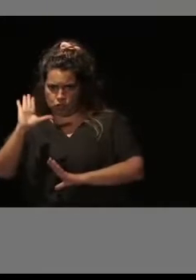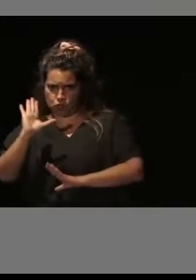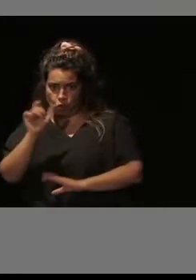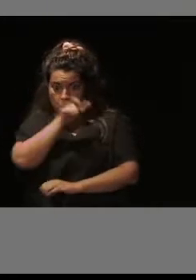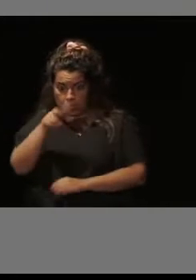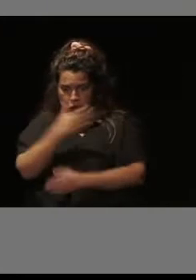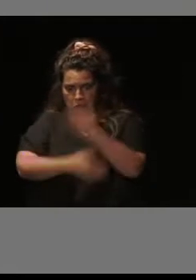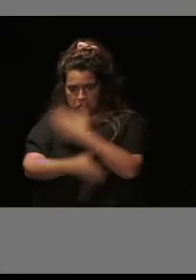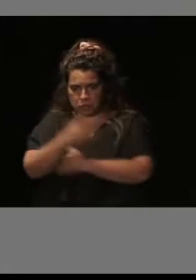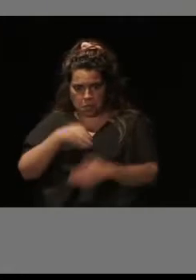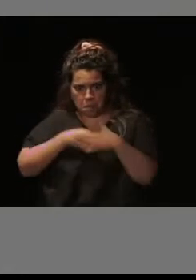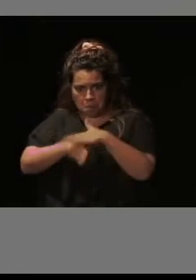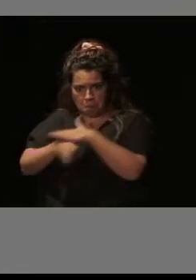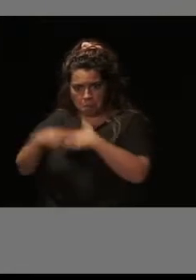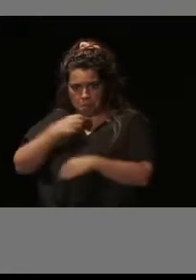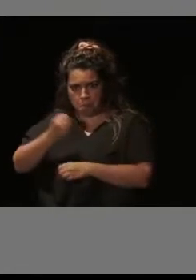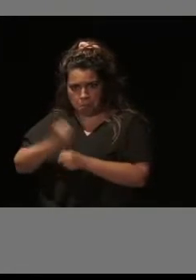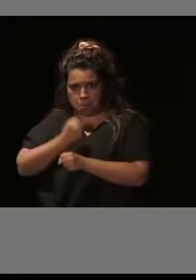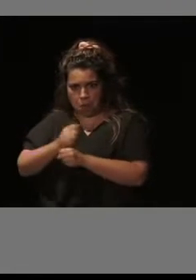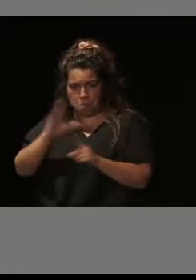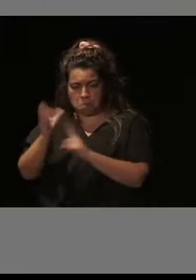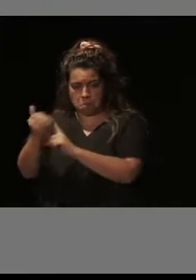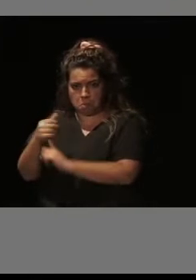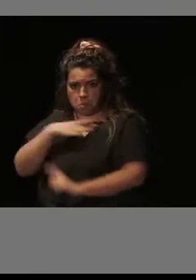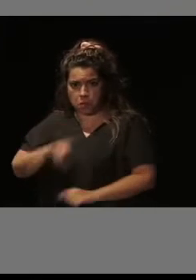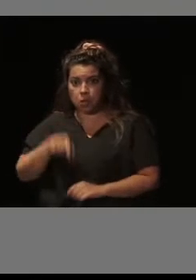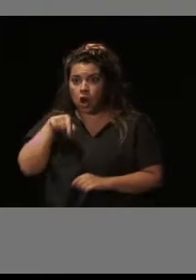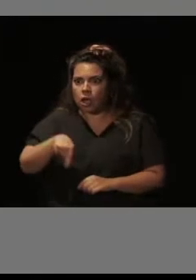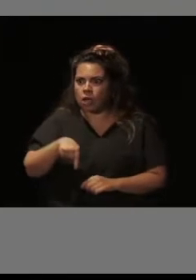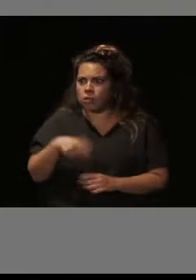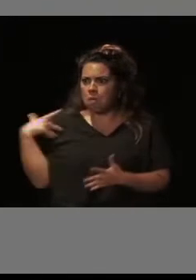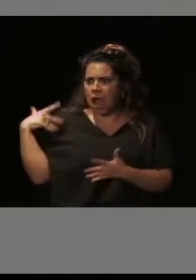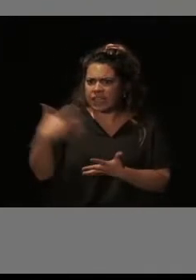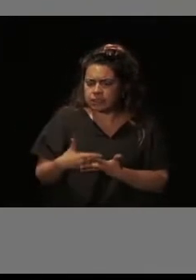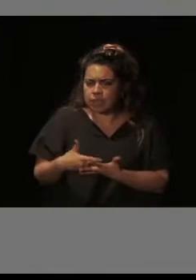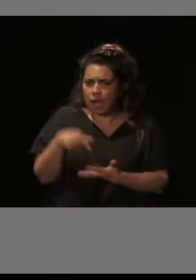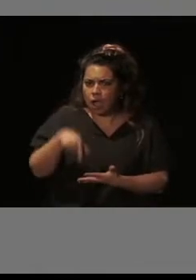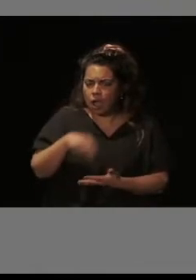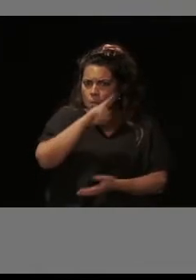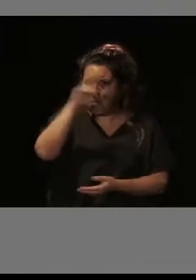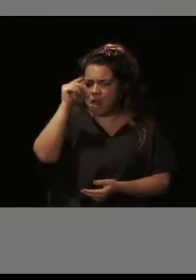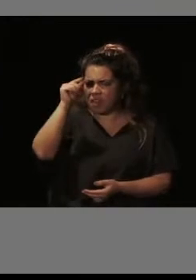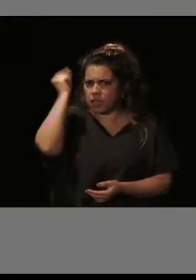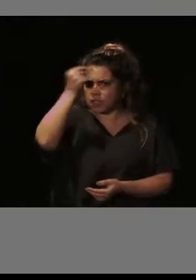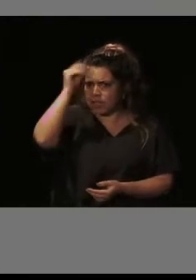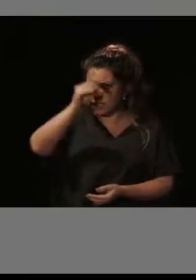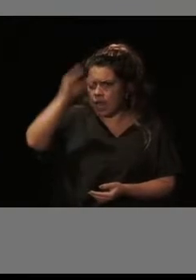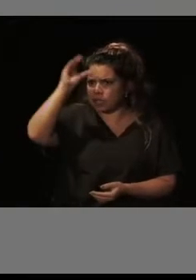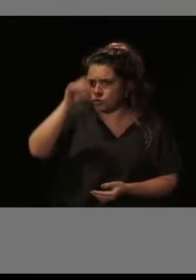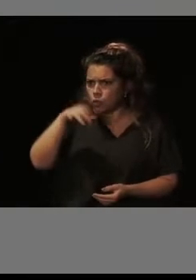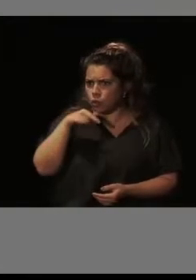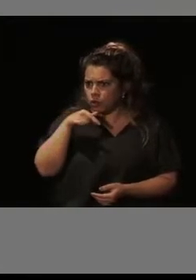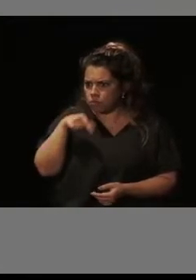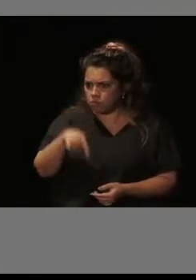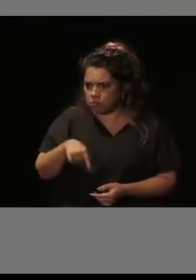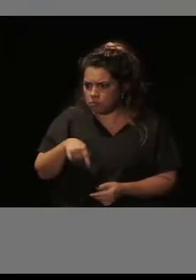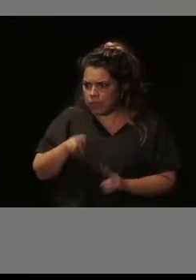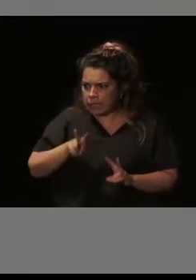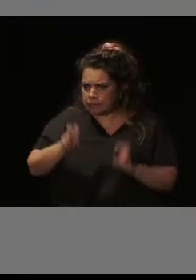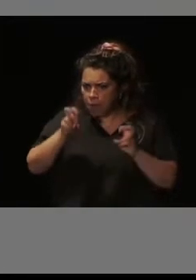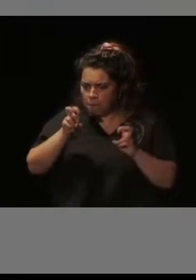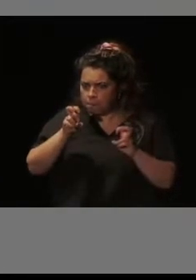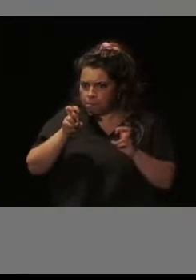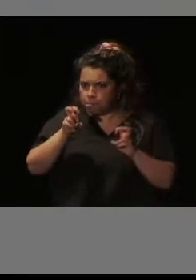Pero hasta ahora, hasta Madrid Talento, jamás se había organizado una oposición para el acceso